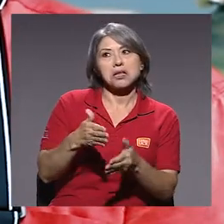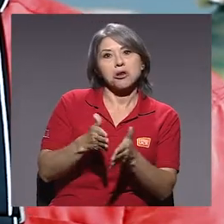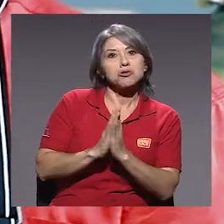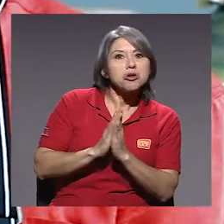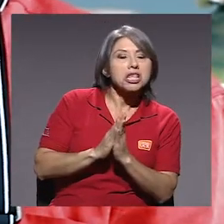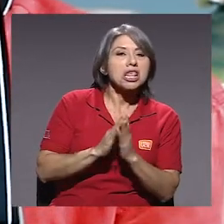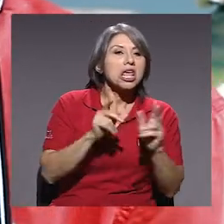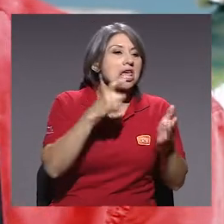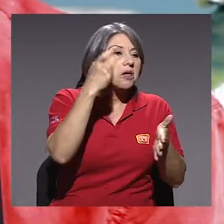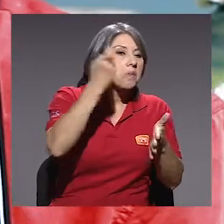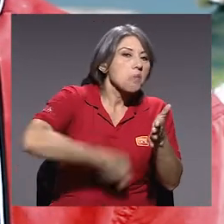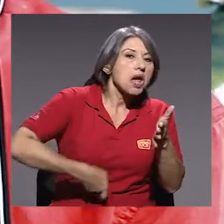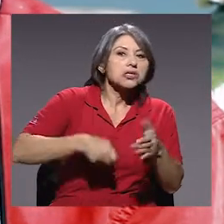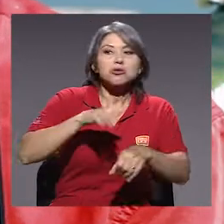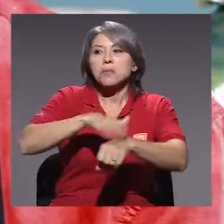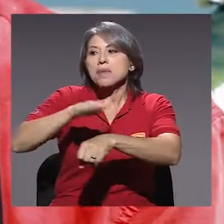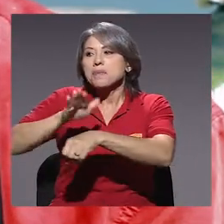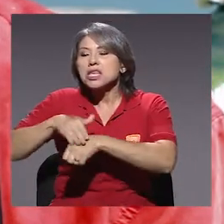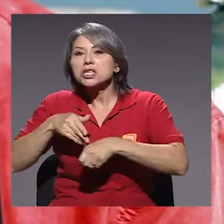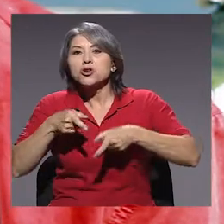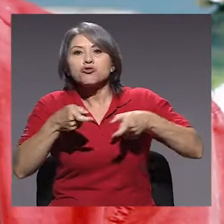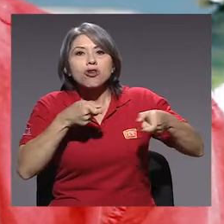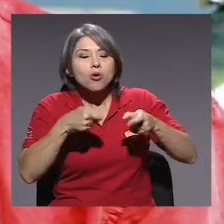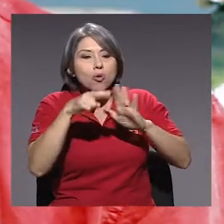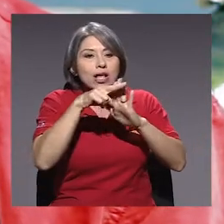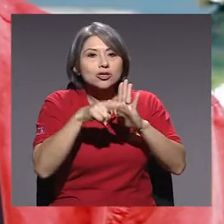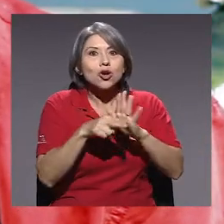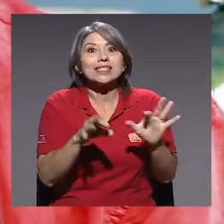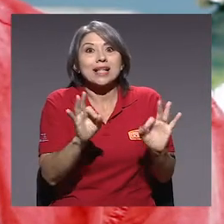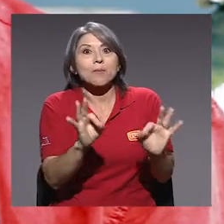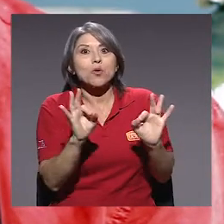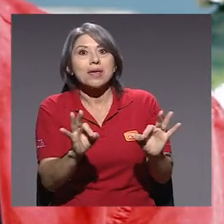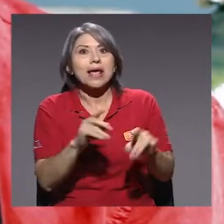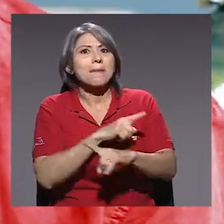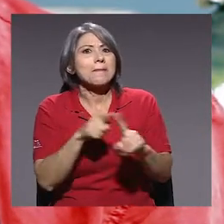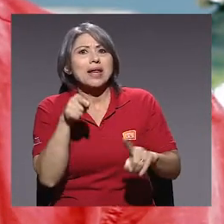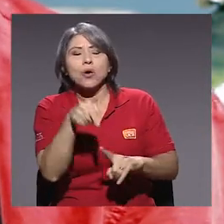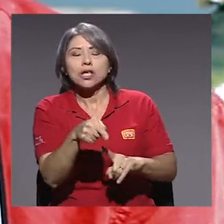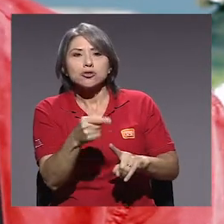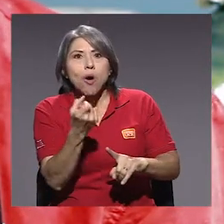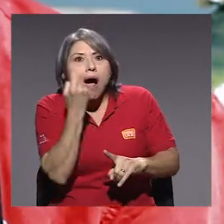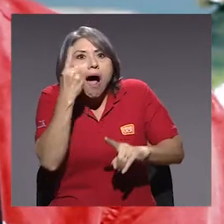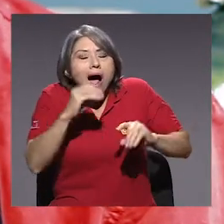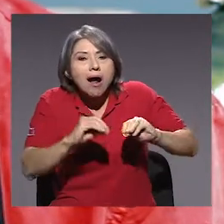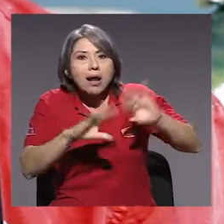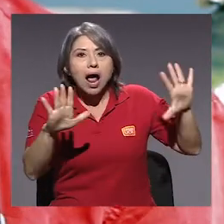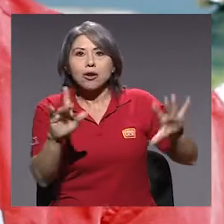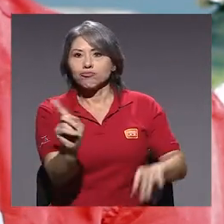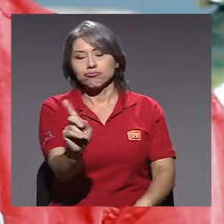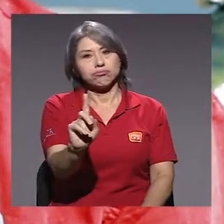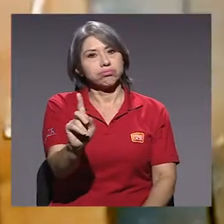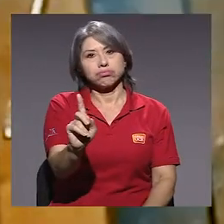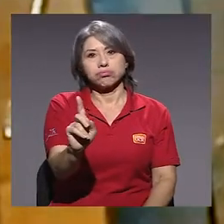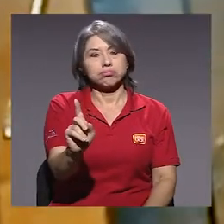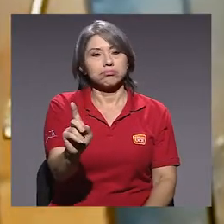solicite, tema de impuestos, permisos, regulaciones y demás. Está muy bien pero no son claras, no son líneas claras.